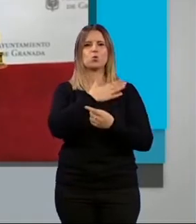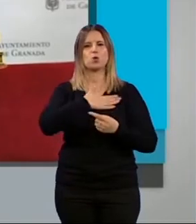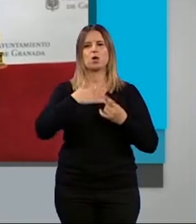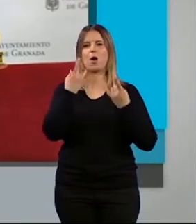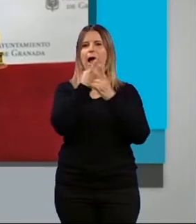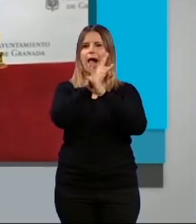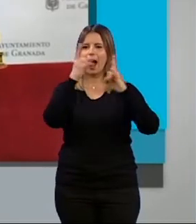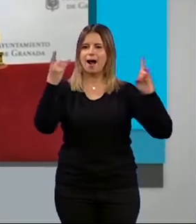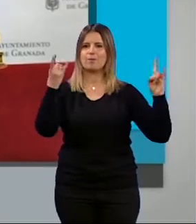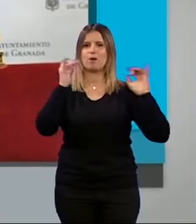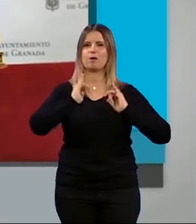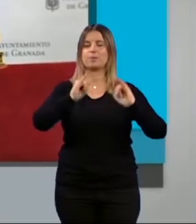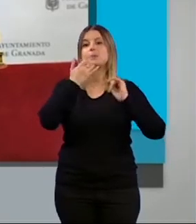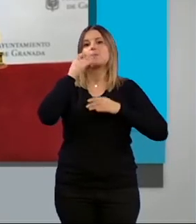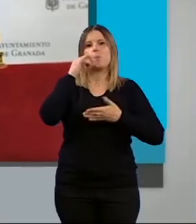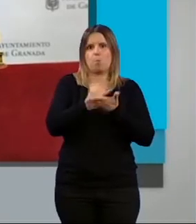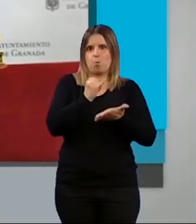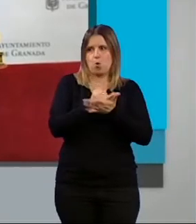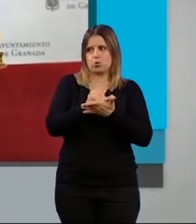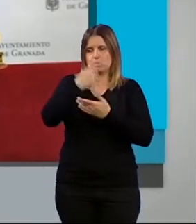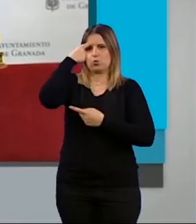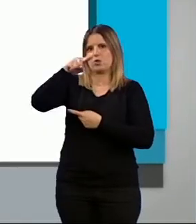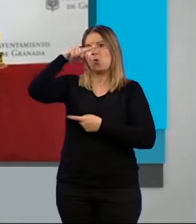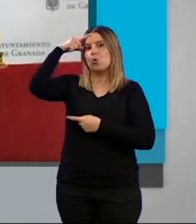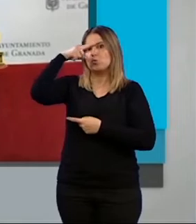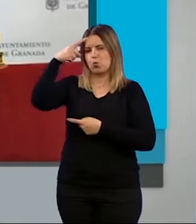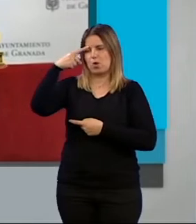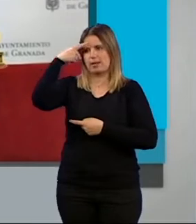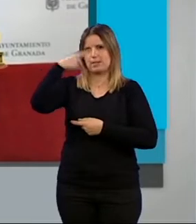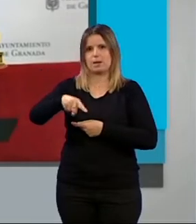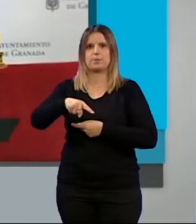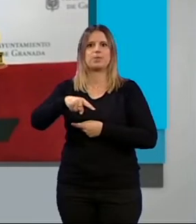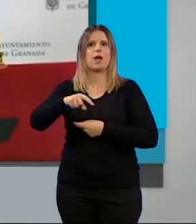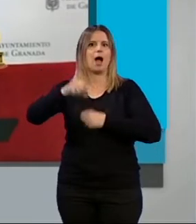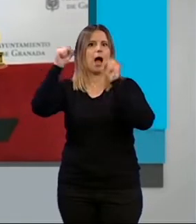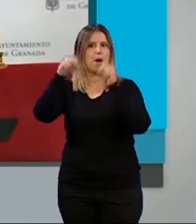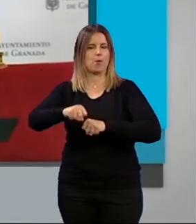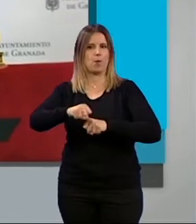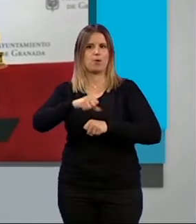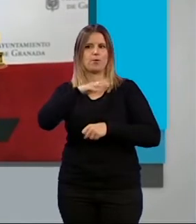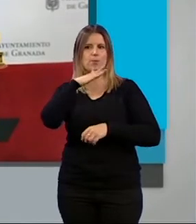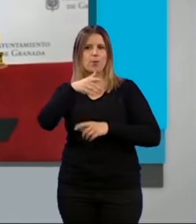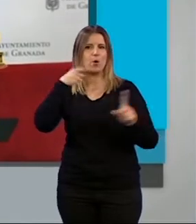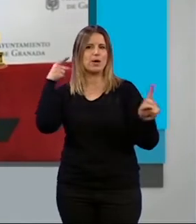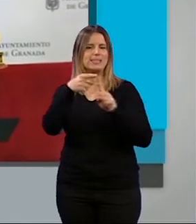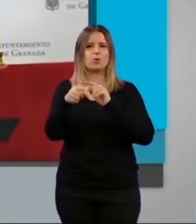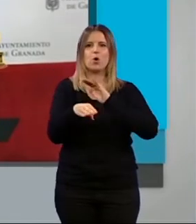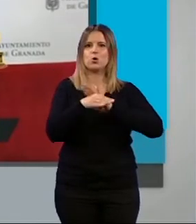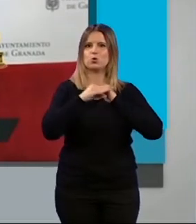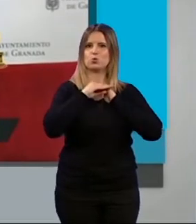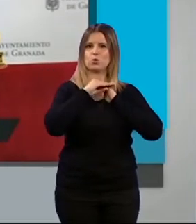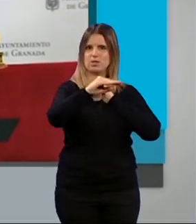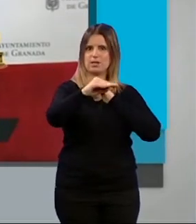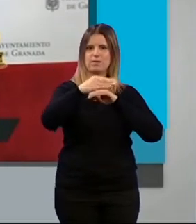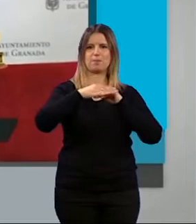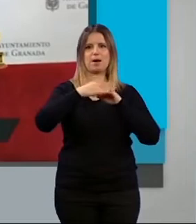piloto si se aprueba por cultura, que estoy convencido de que así será, de cara a lo que precisamente se persigue, con la sostenibilidad en la Carta